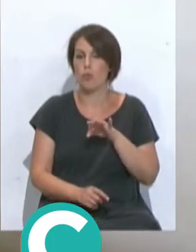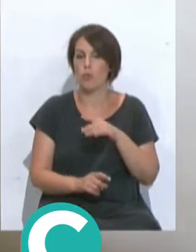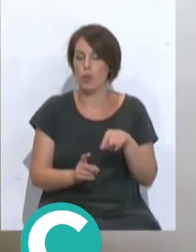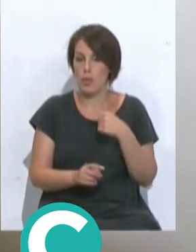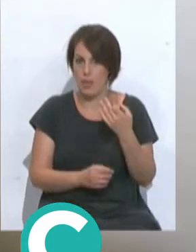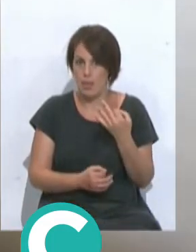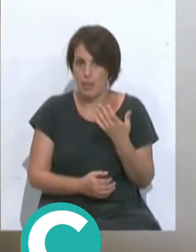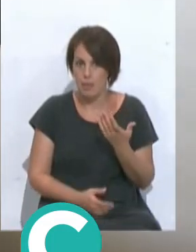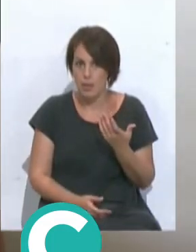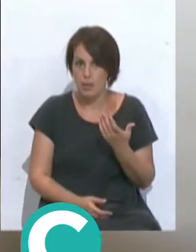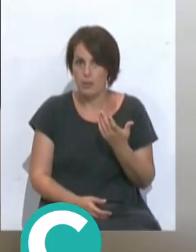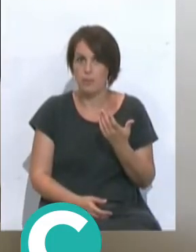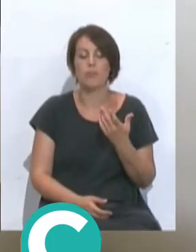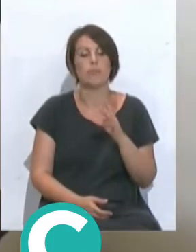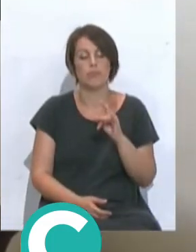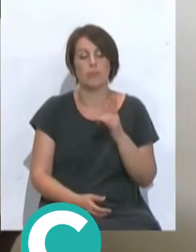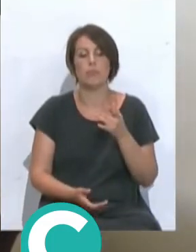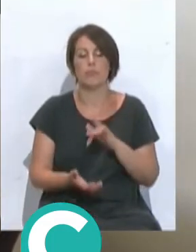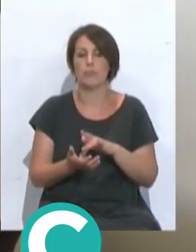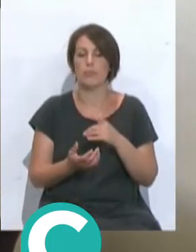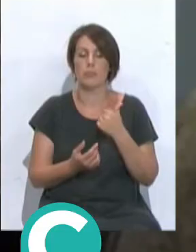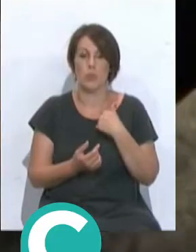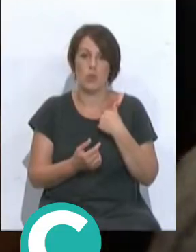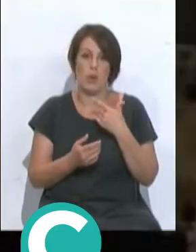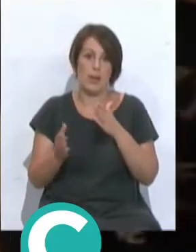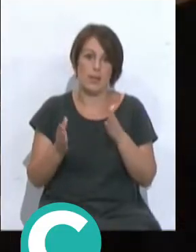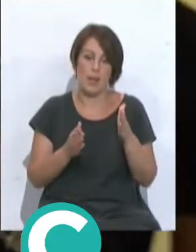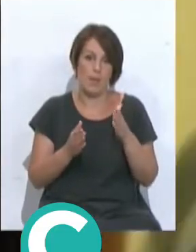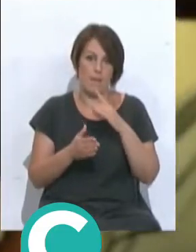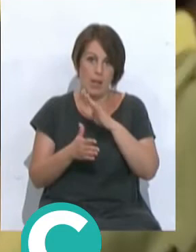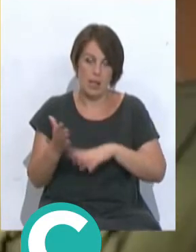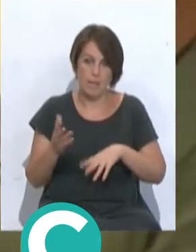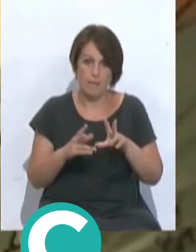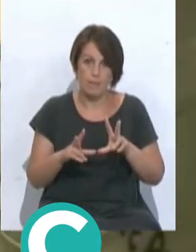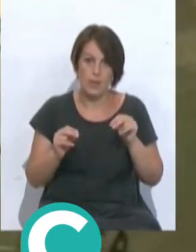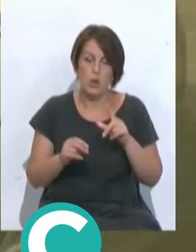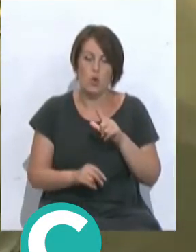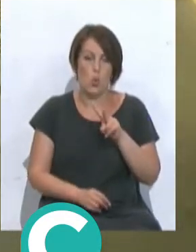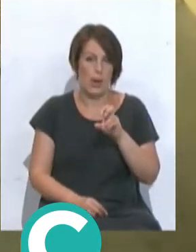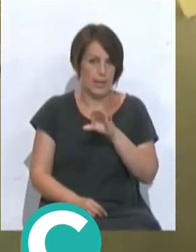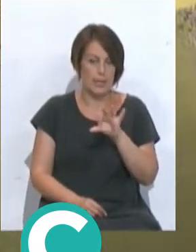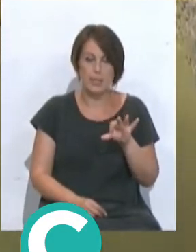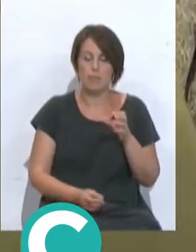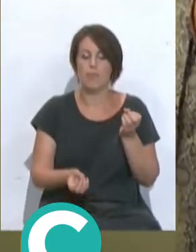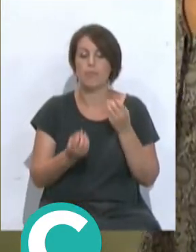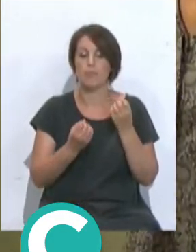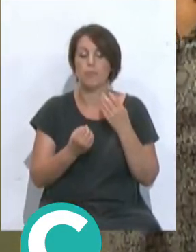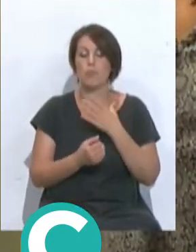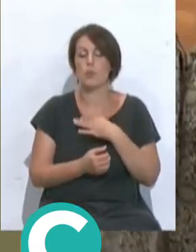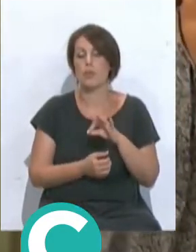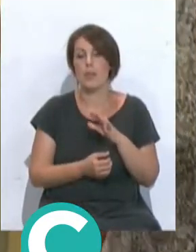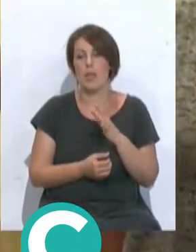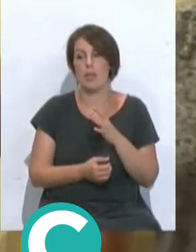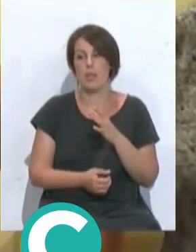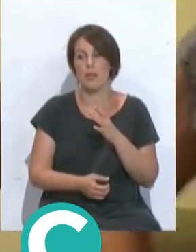Sí, bueno, yo cuando terminamos nuestra etapa en el Barça, Luis ya me comenta la posibilidad